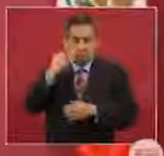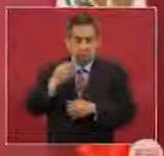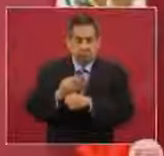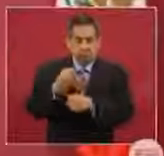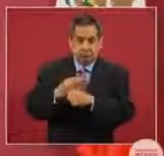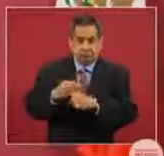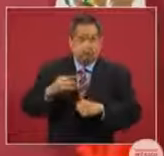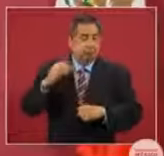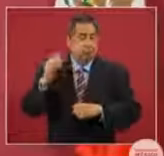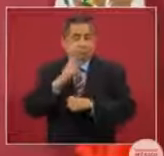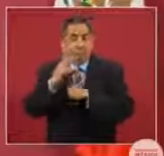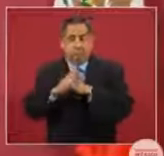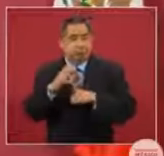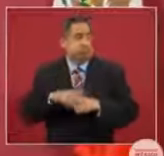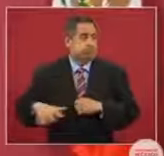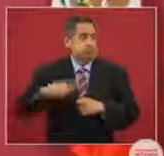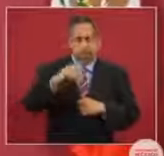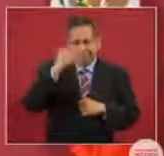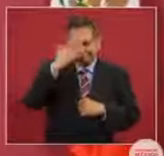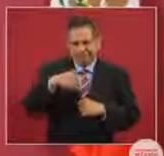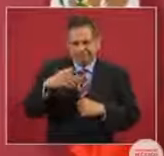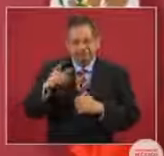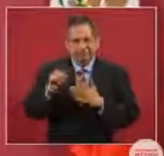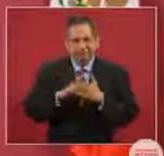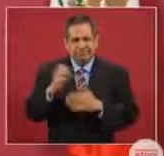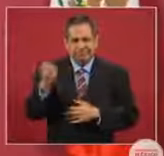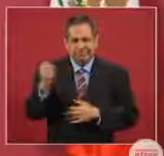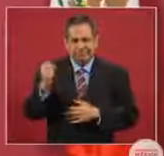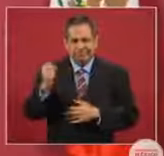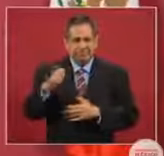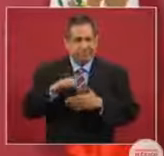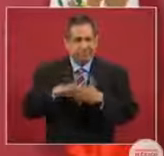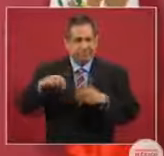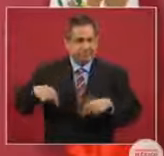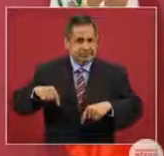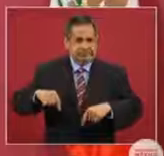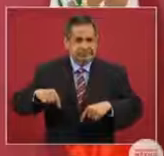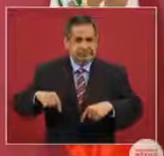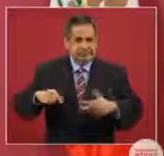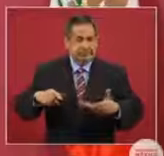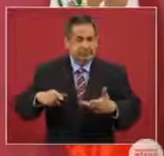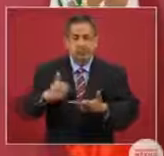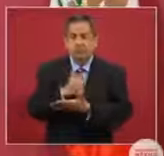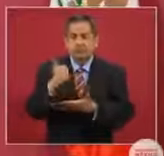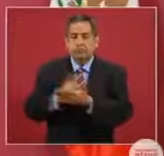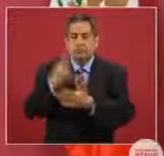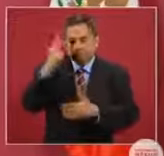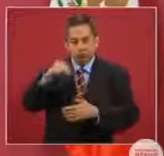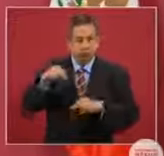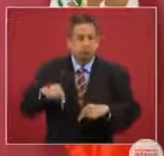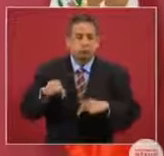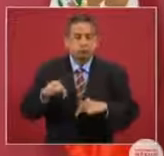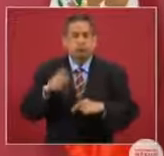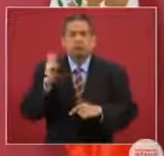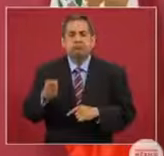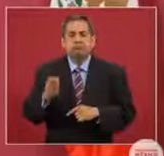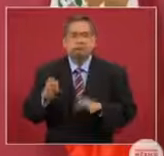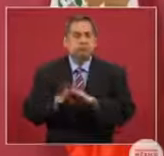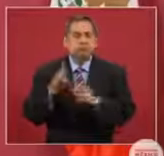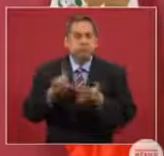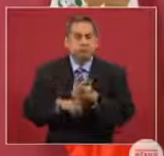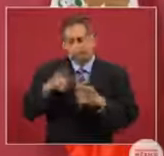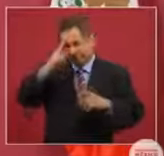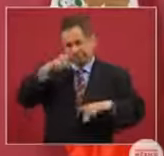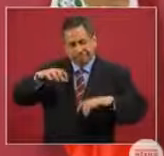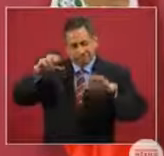mucho en el país. El mes de septiembre, por ejemplo, aquí en la Ciudad de México, es el mes que más